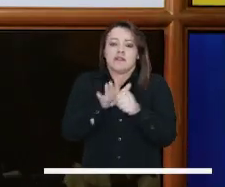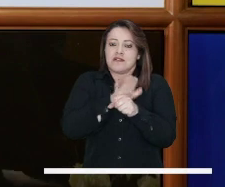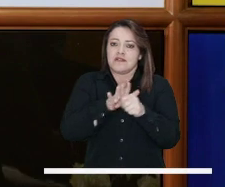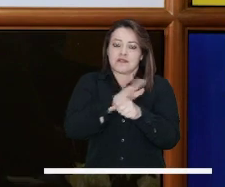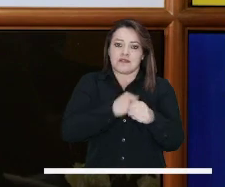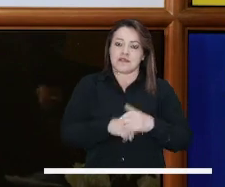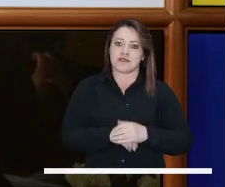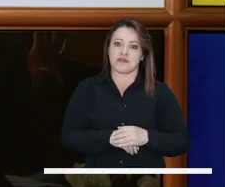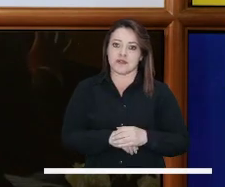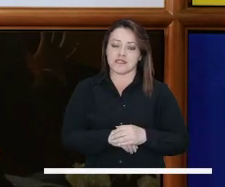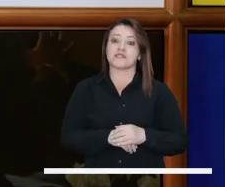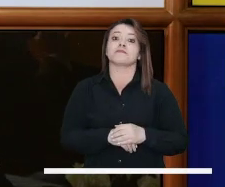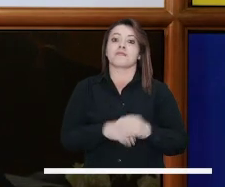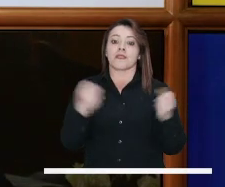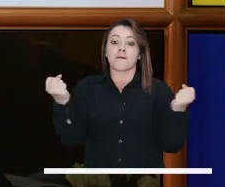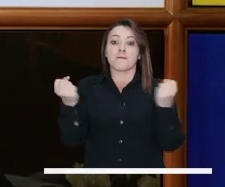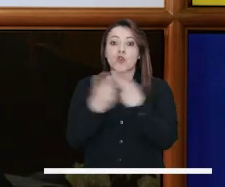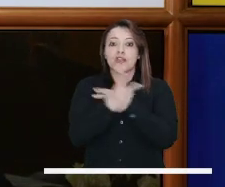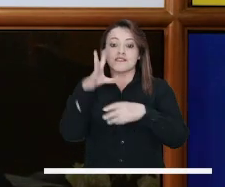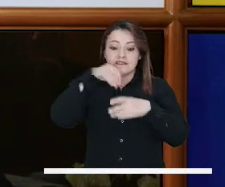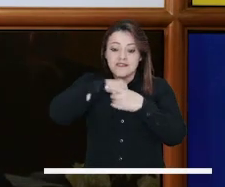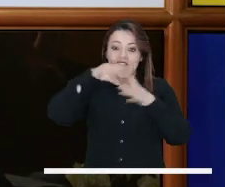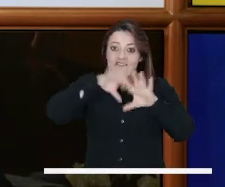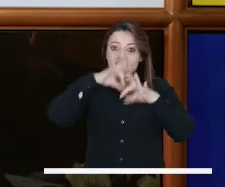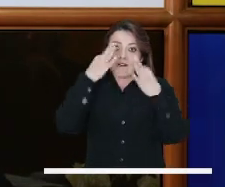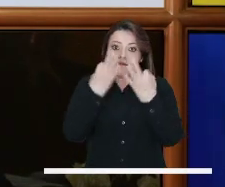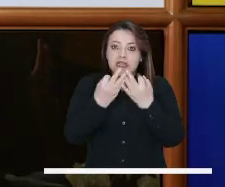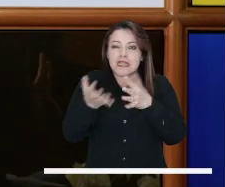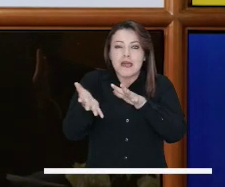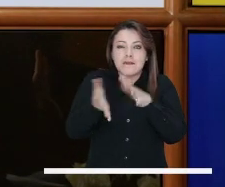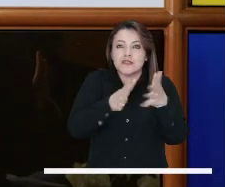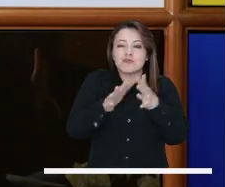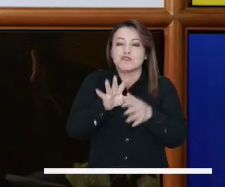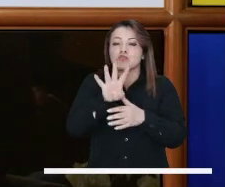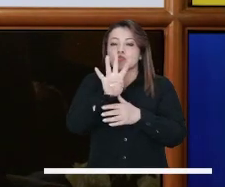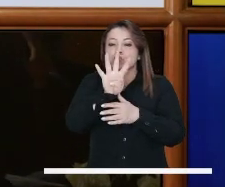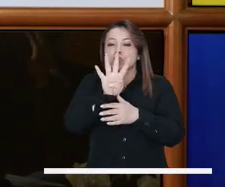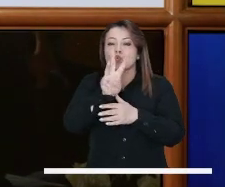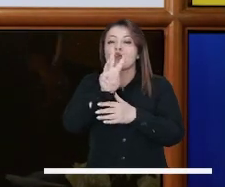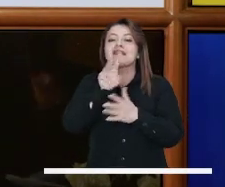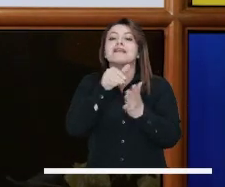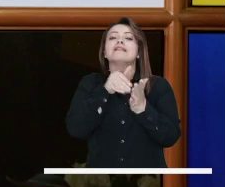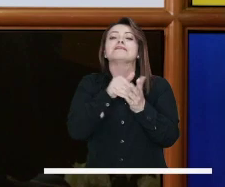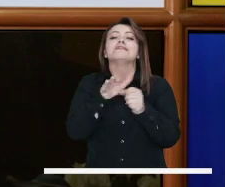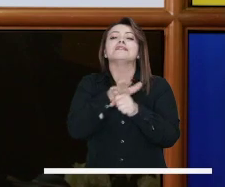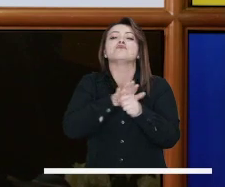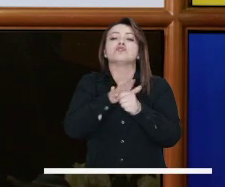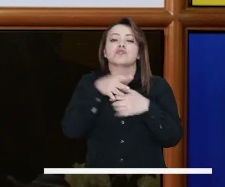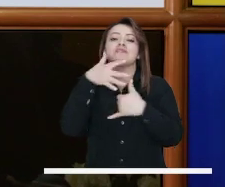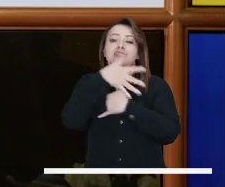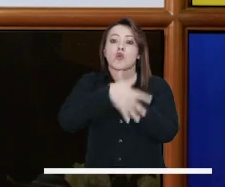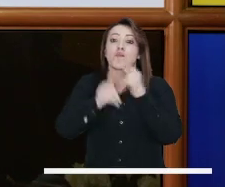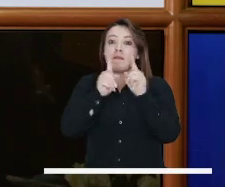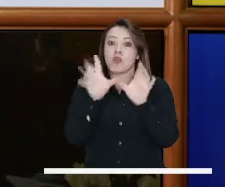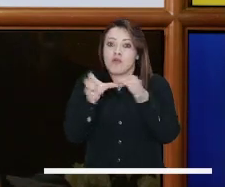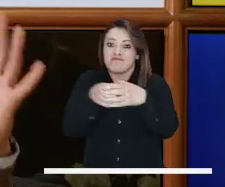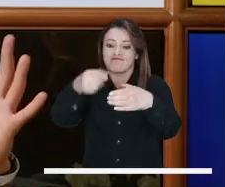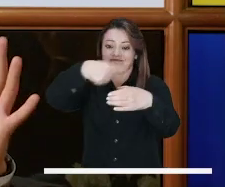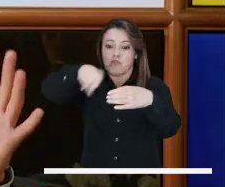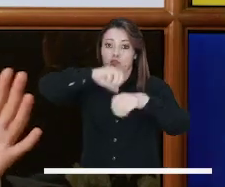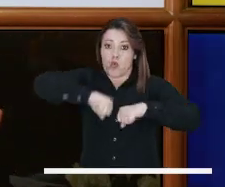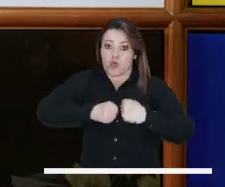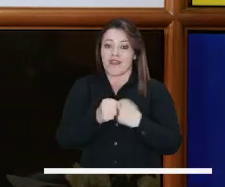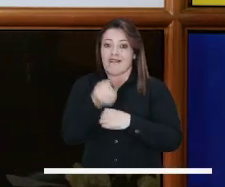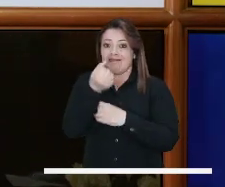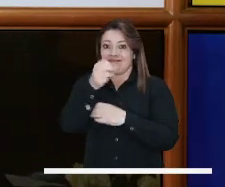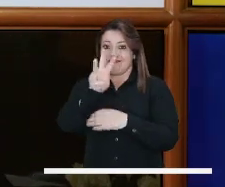abasto. Fíjense usted, el número de violencia intrafamiliar en el país puede estar sobre los 43 mil casos en todo